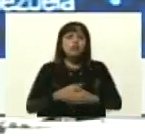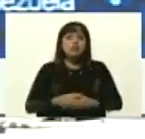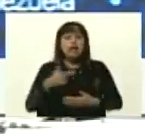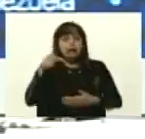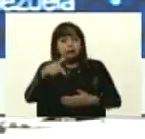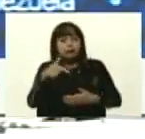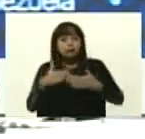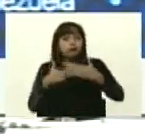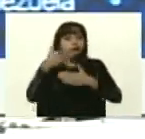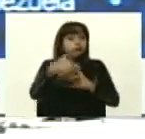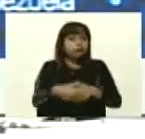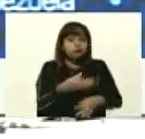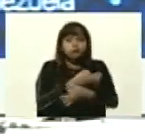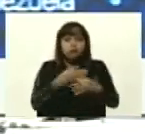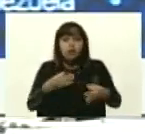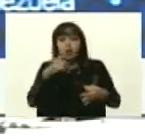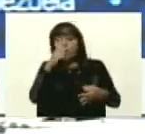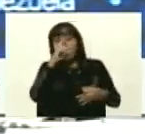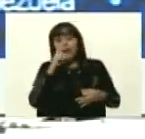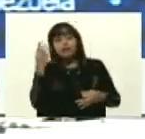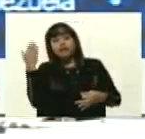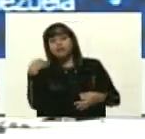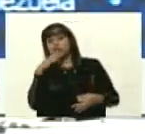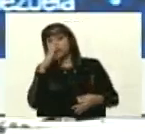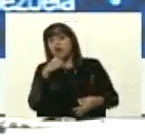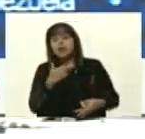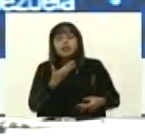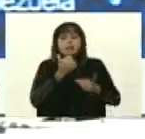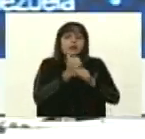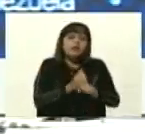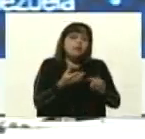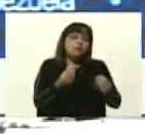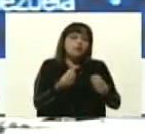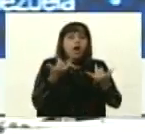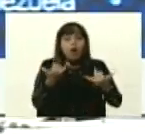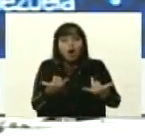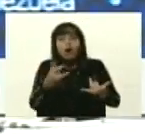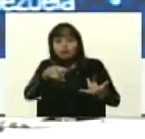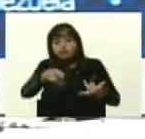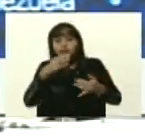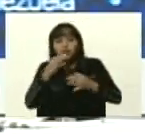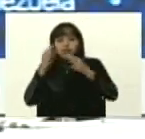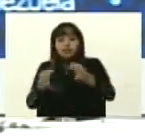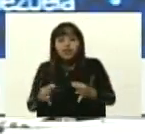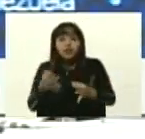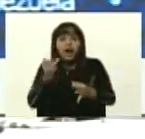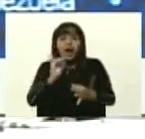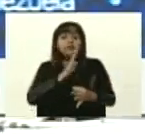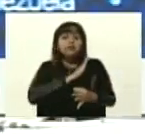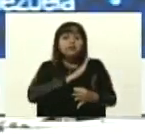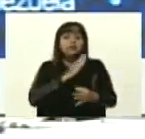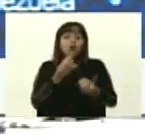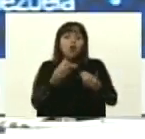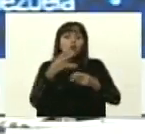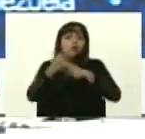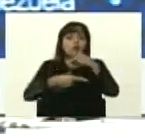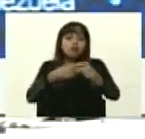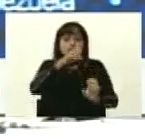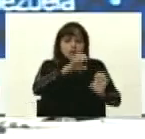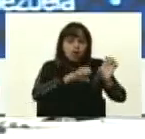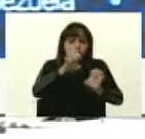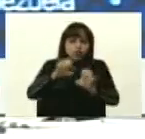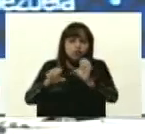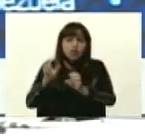que hace un año no lo teníamos, lo anhelábamos mucho, y hoy podemos decir que es una realidad para todo lo que es el proceso de despistaje